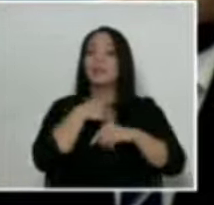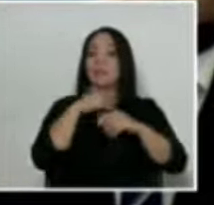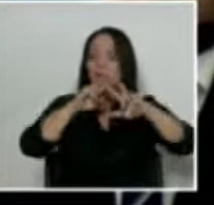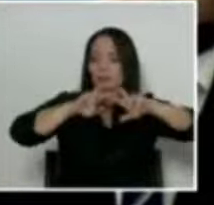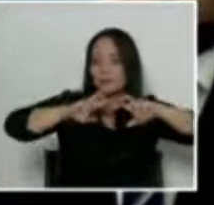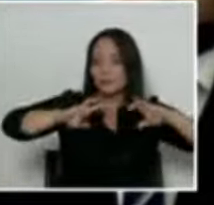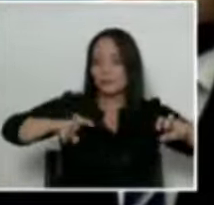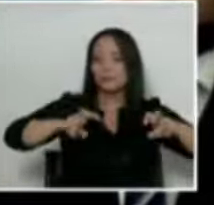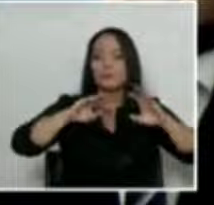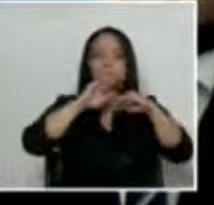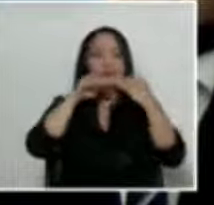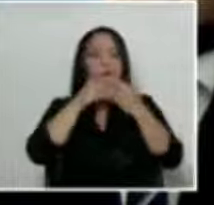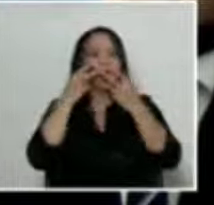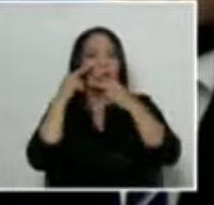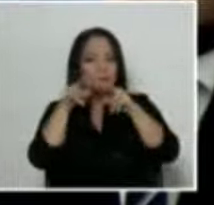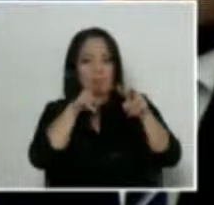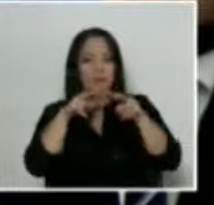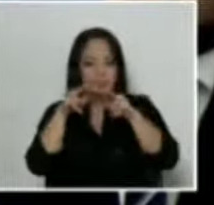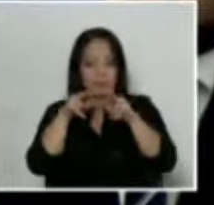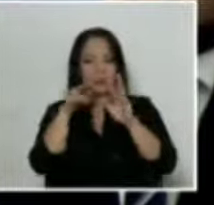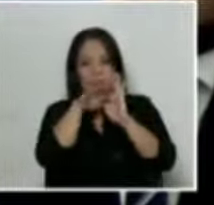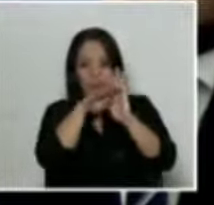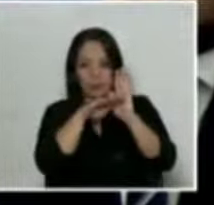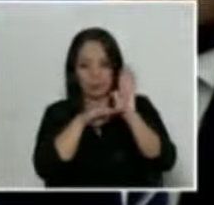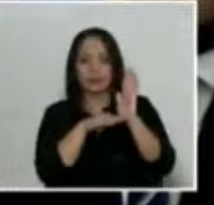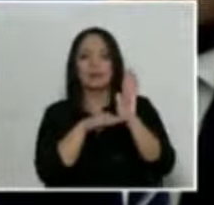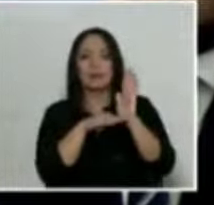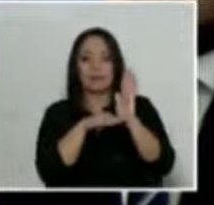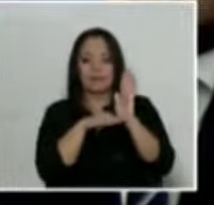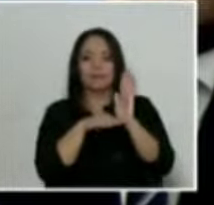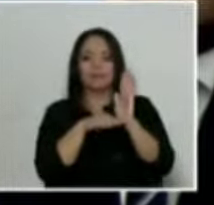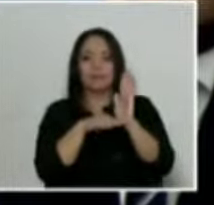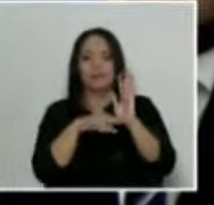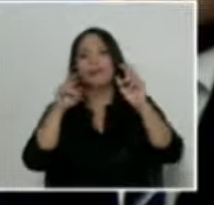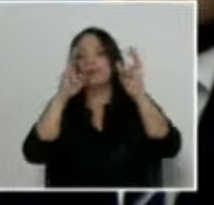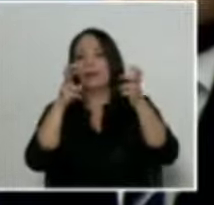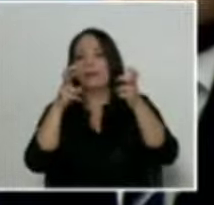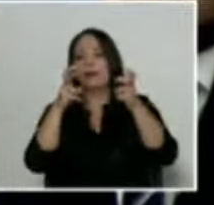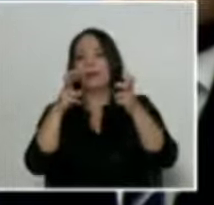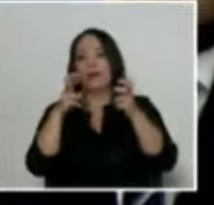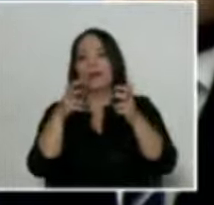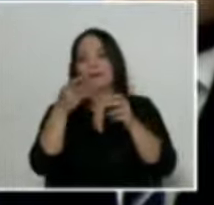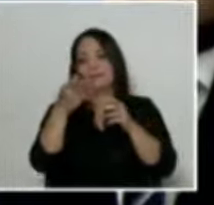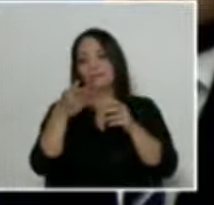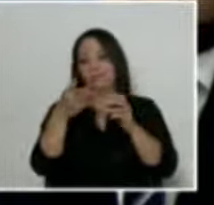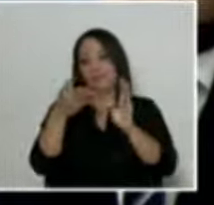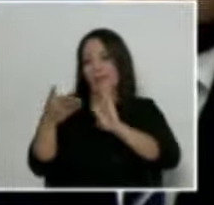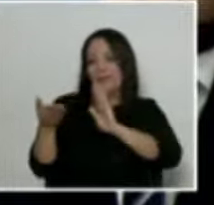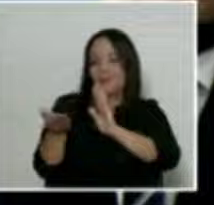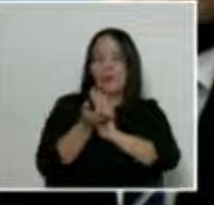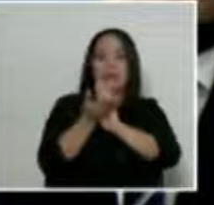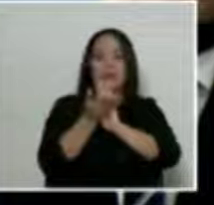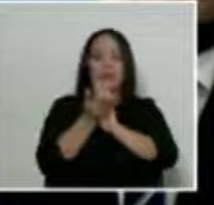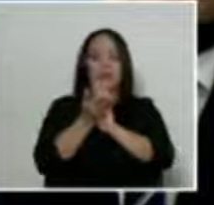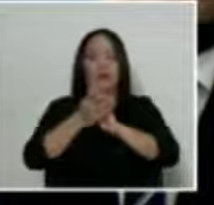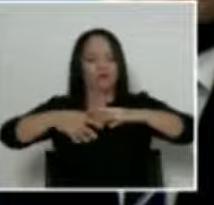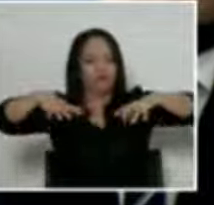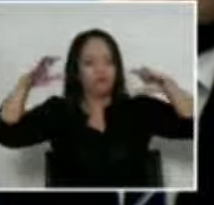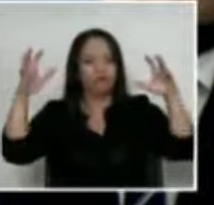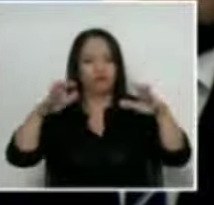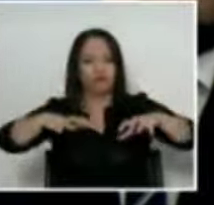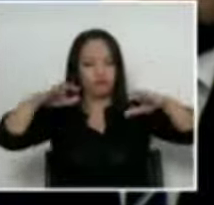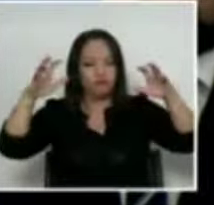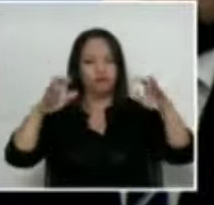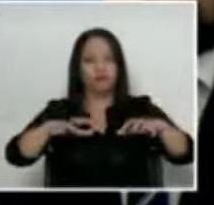en las observaciones, el efecto climatológico que se ha sufrido desde el año pasado con las tormentas tropicales 11,